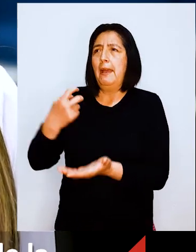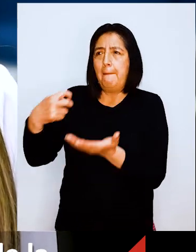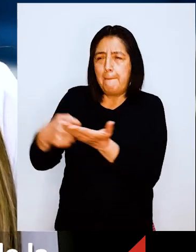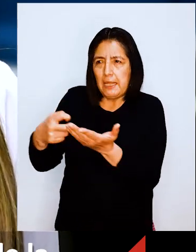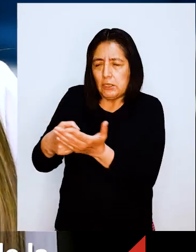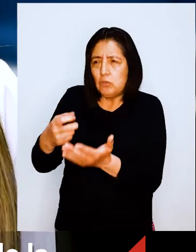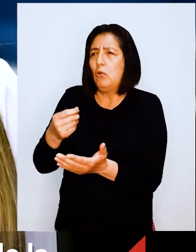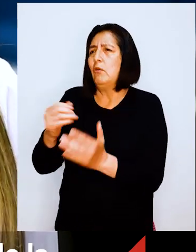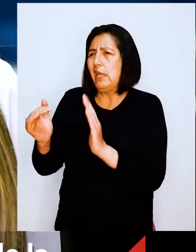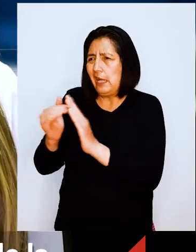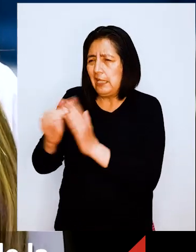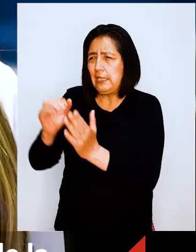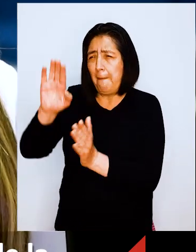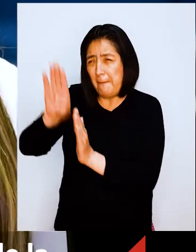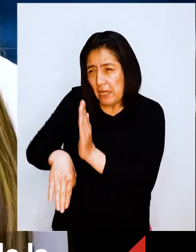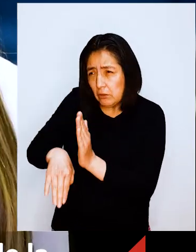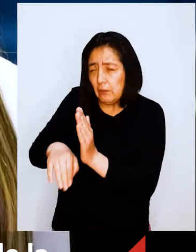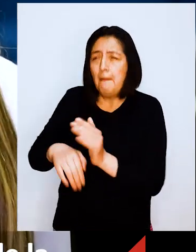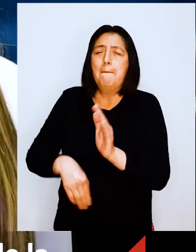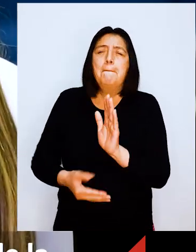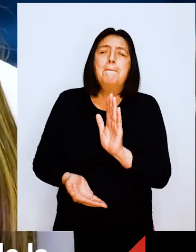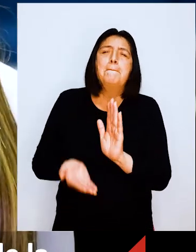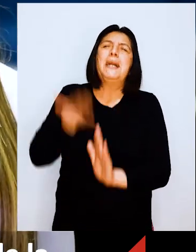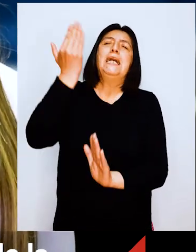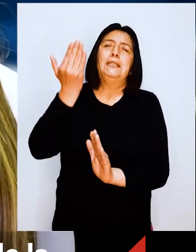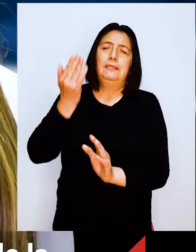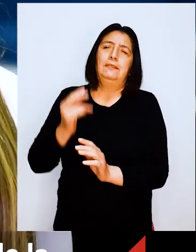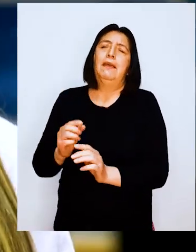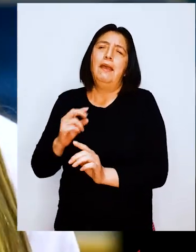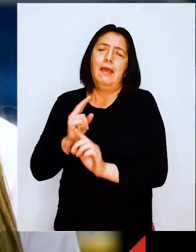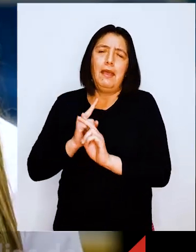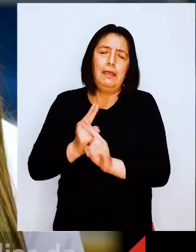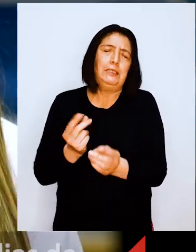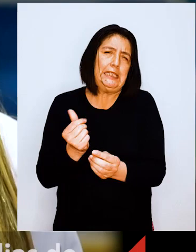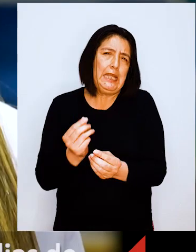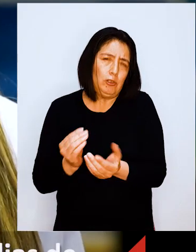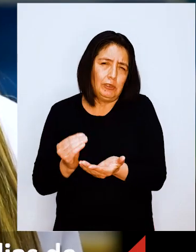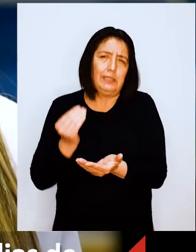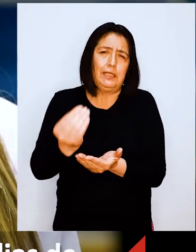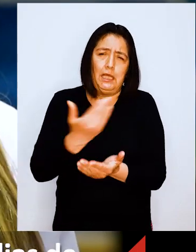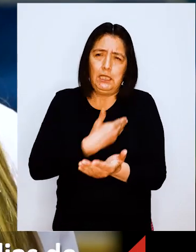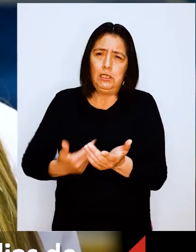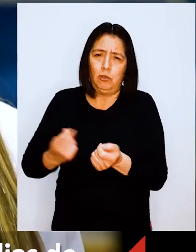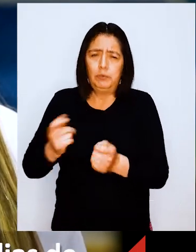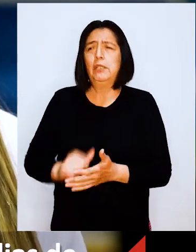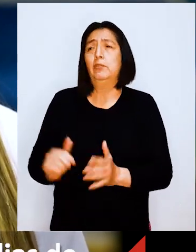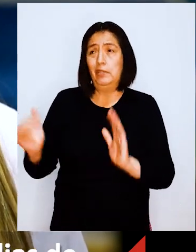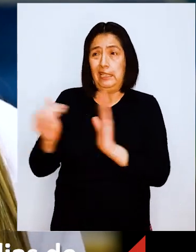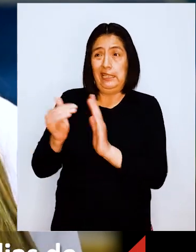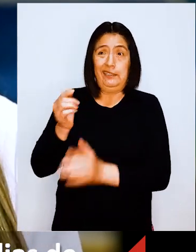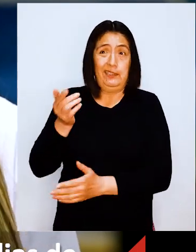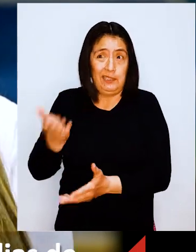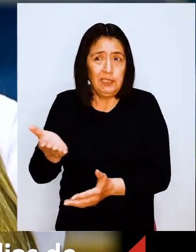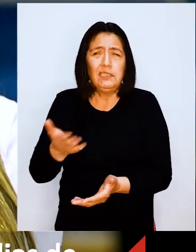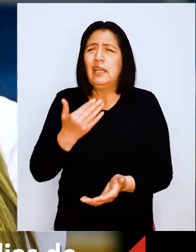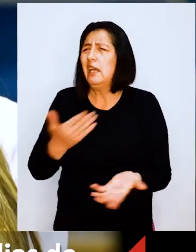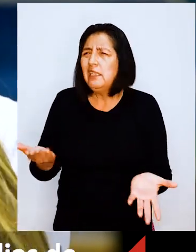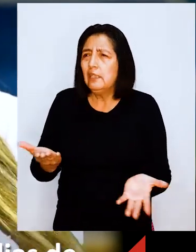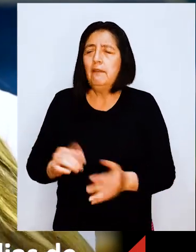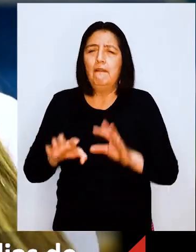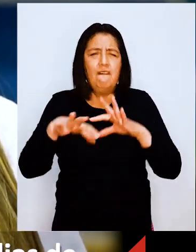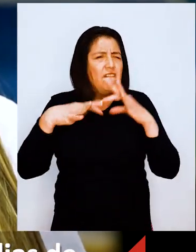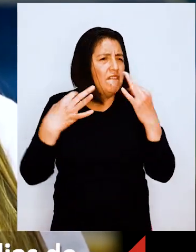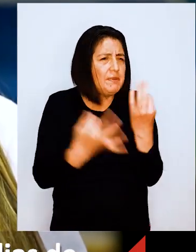precio de la vivienda, mayor es el monto del subsidio. La vivienda de interés social está dirigida a